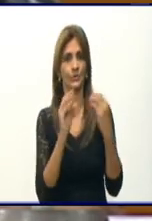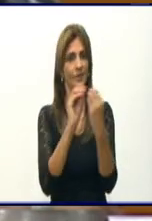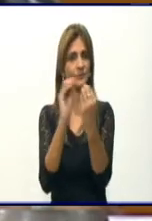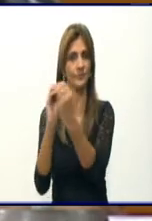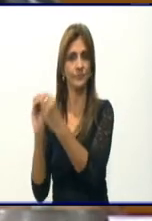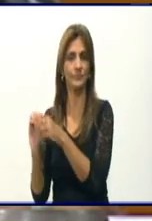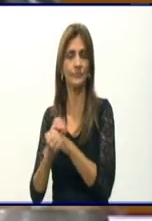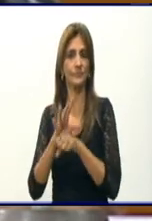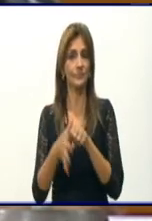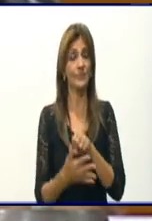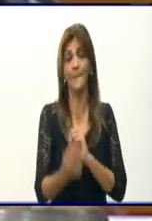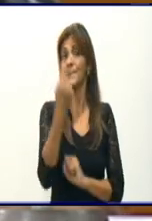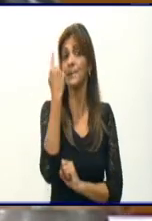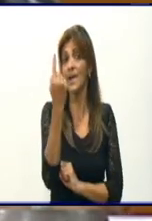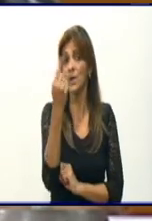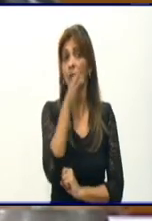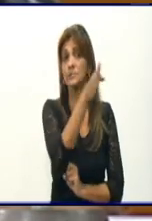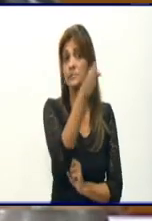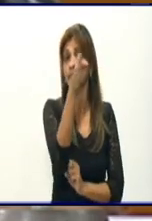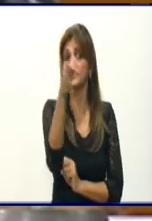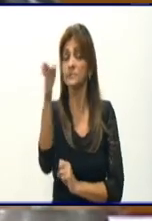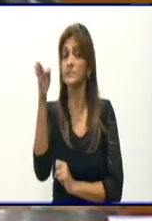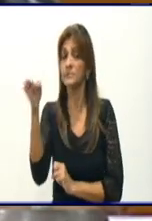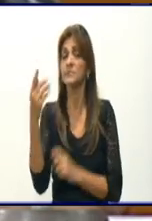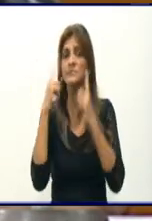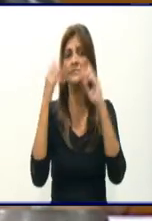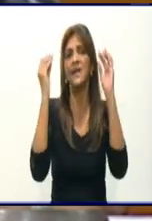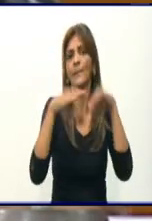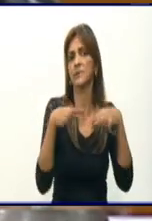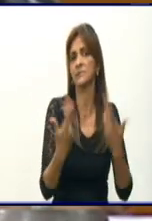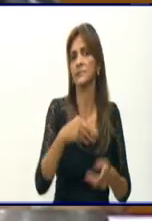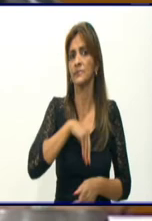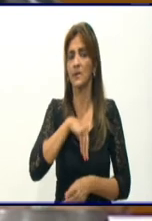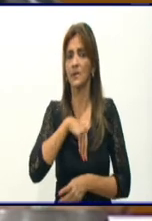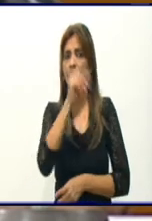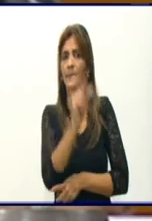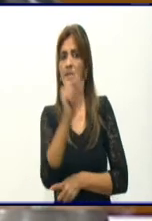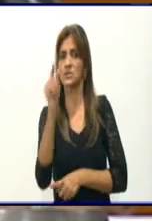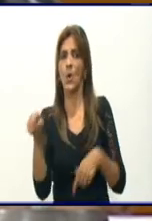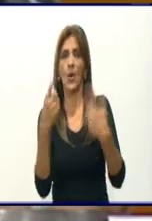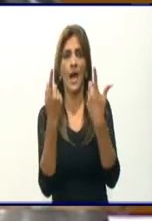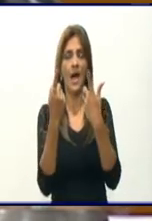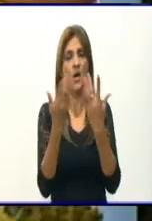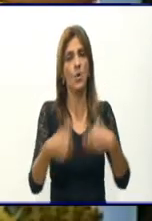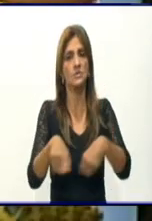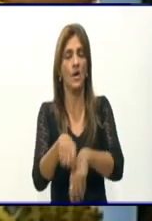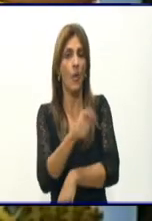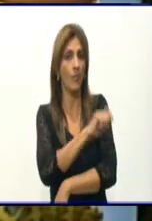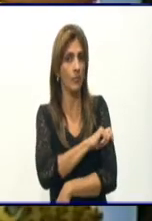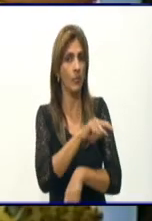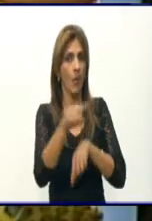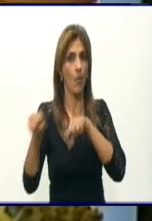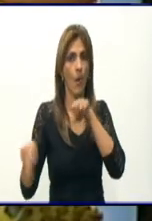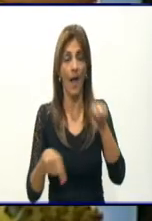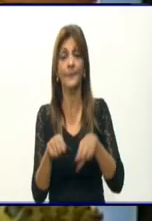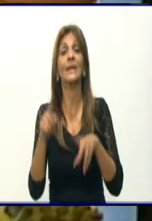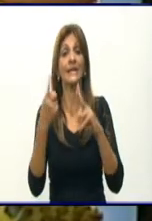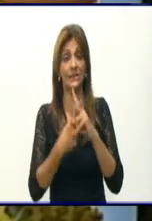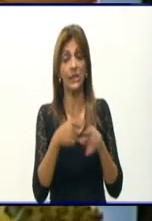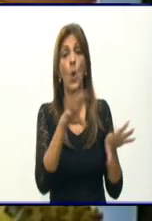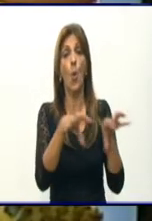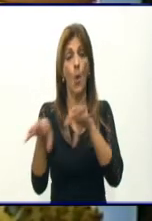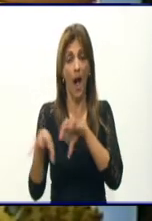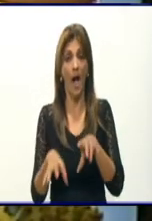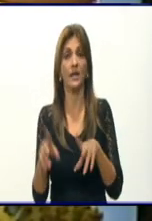es, primeramente, la pesquisa. La pesquisa la hemos intensificado y en aquellos lugares donde existe el confinamiento, la